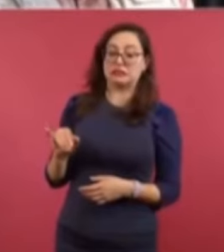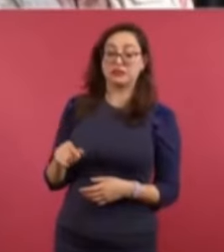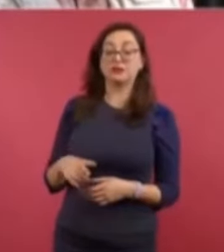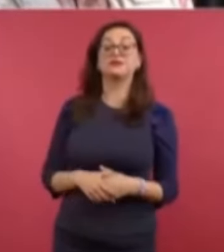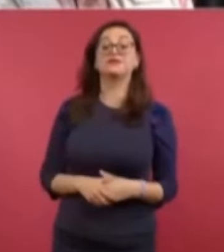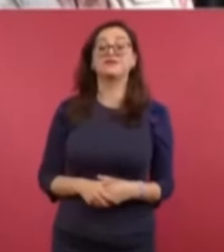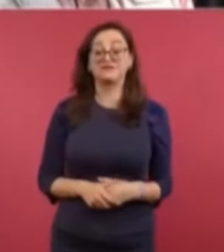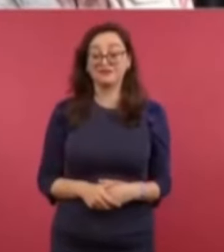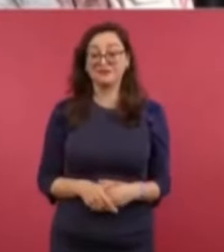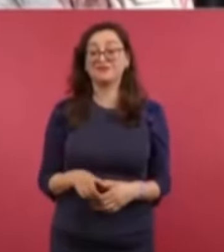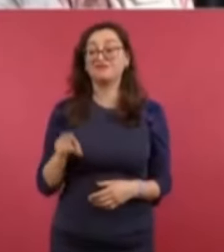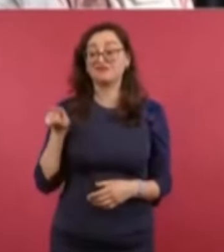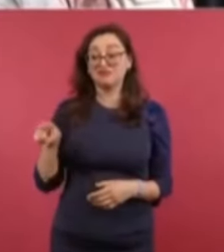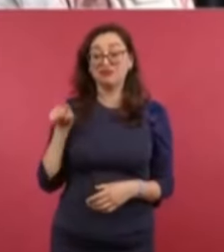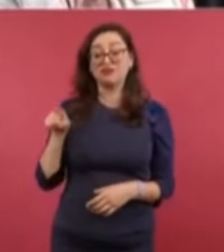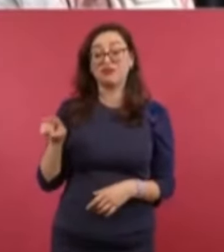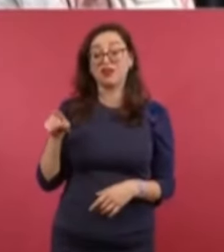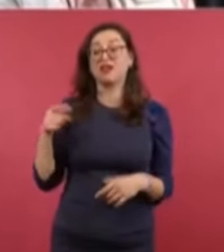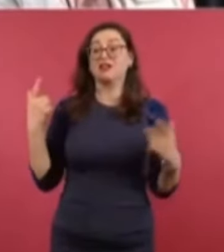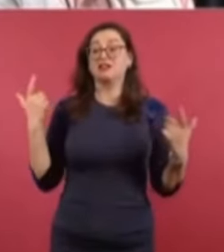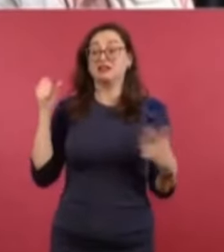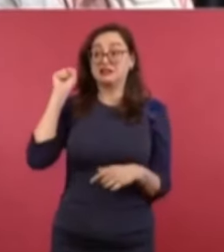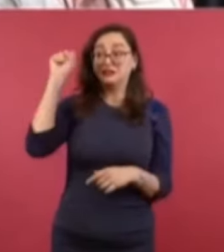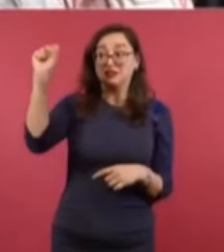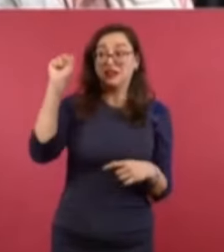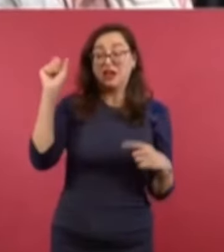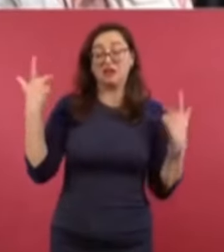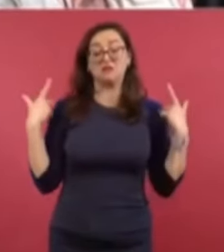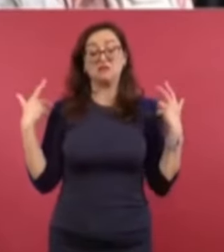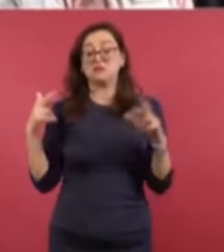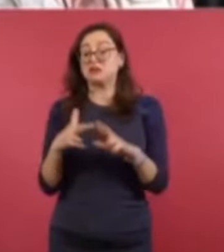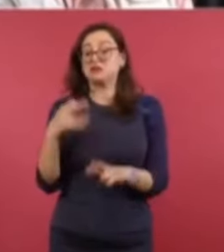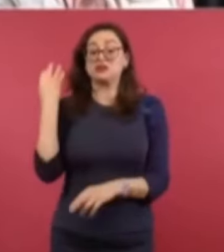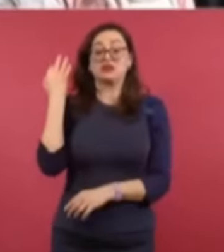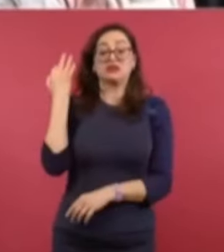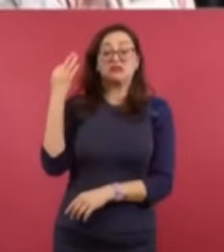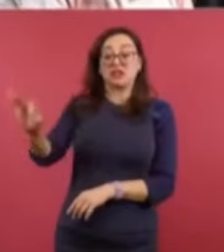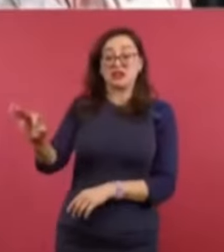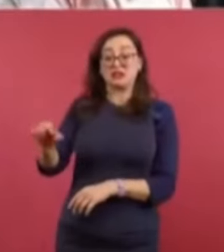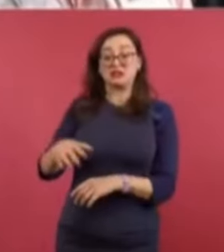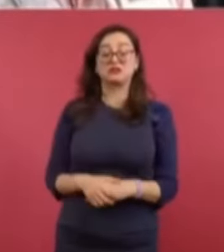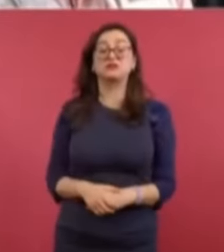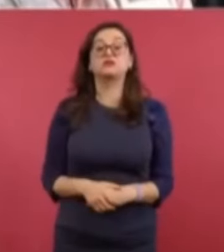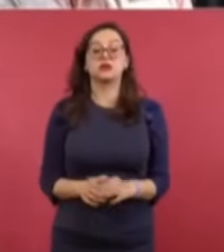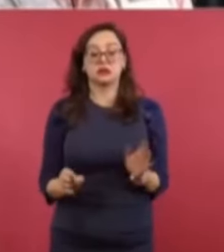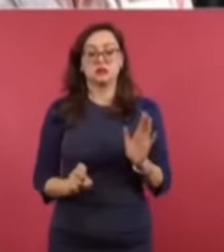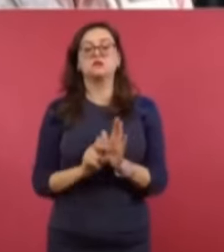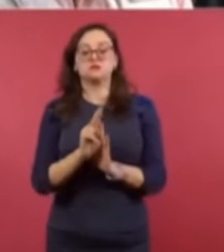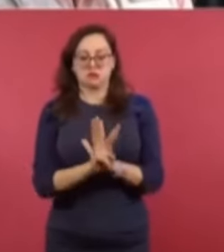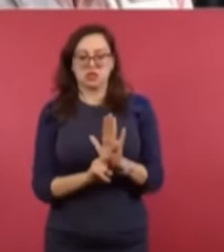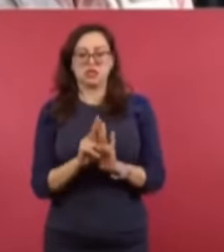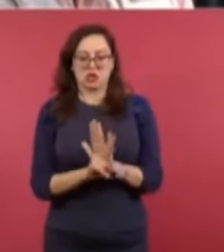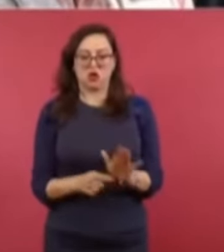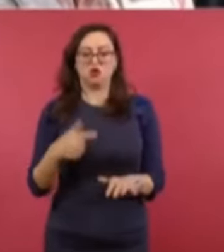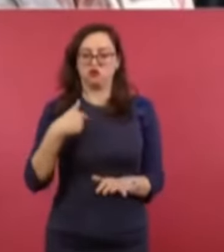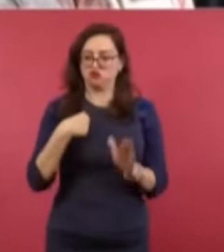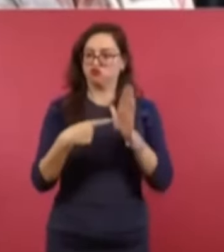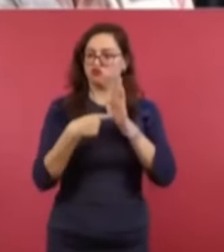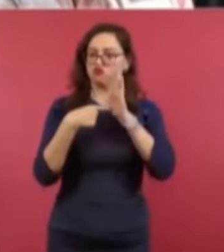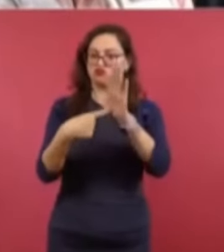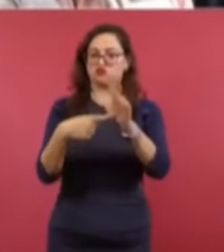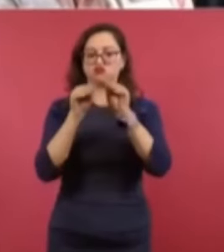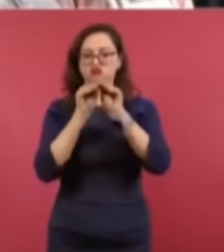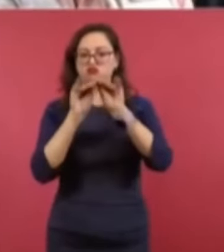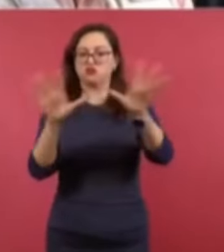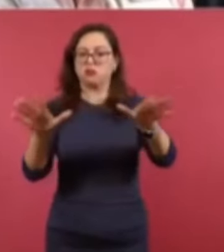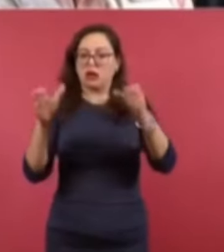por traicionar al movimiento. Es un video exclusivo de Sexta W, pero que refleja muy bien, señor